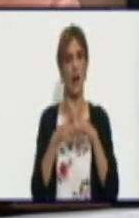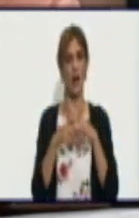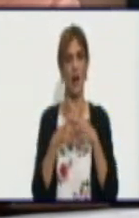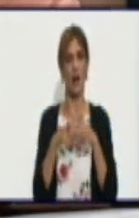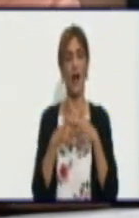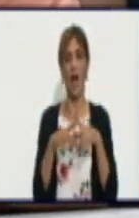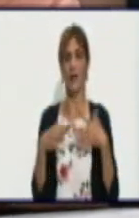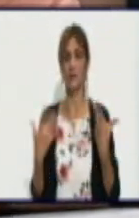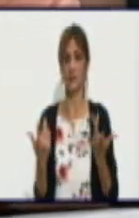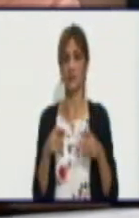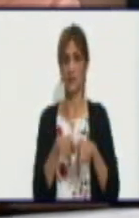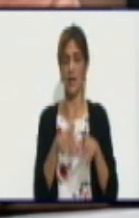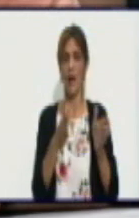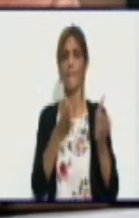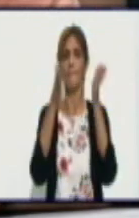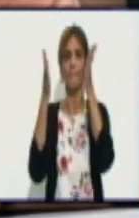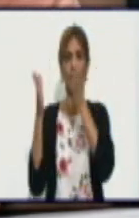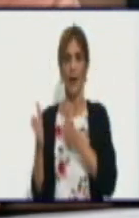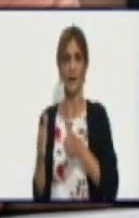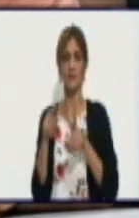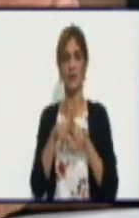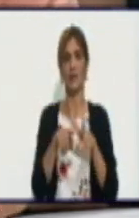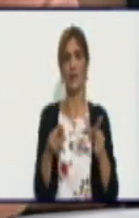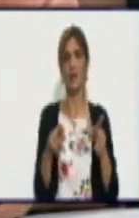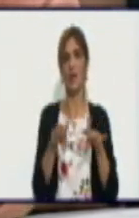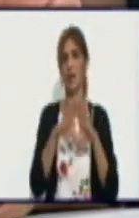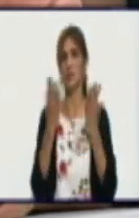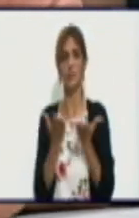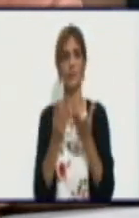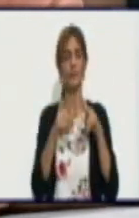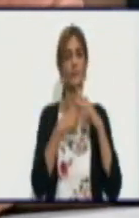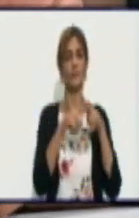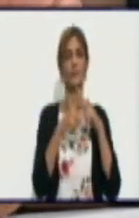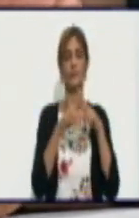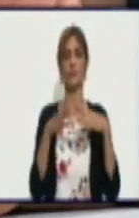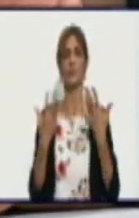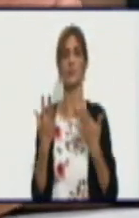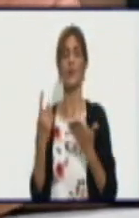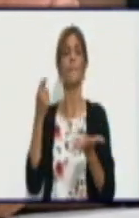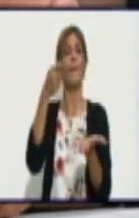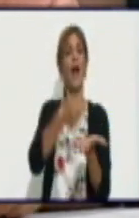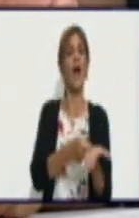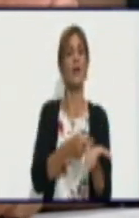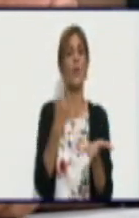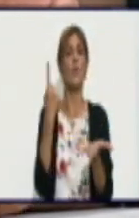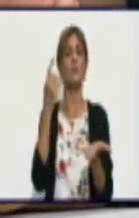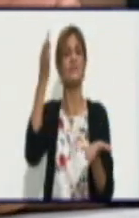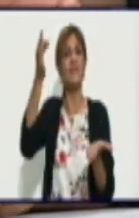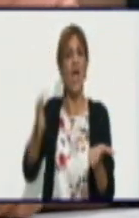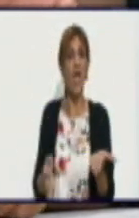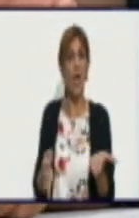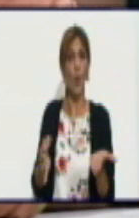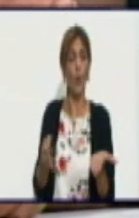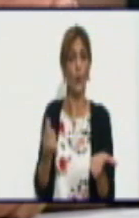sobre las garantías, forman parte de las garantías la indemnización del seguro, que eso antes no era así.